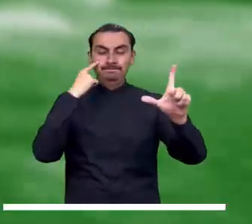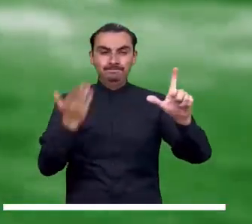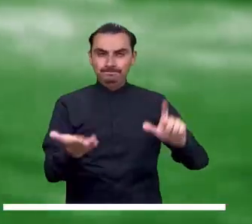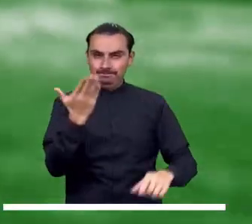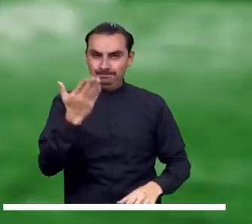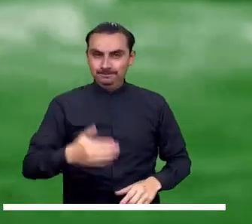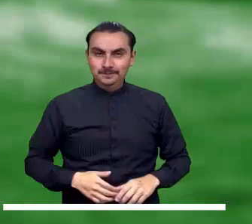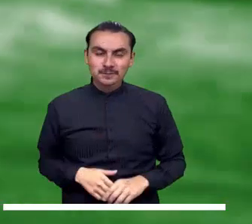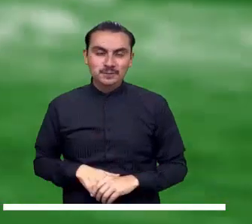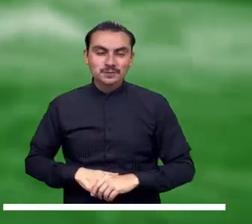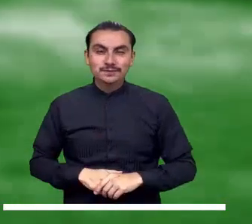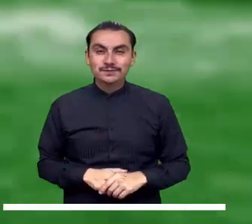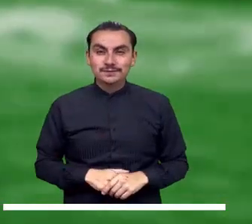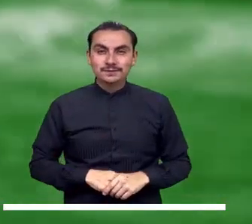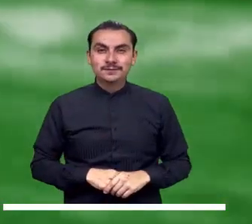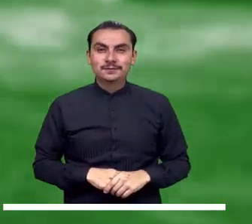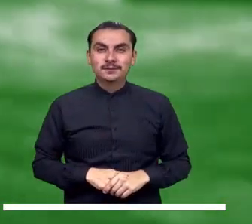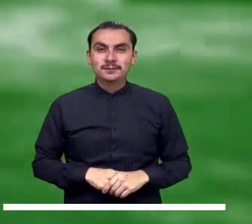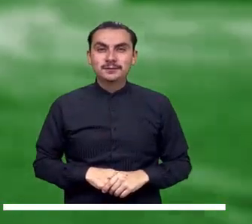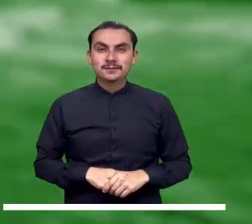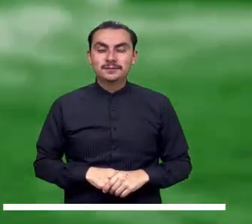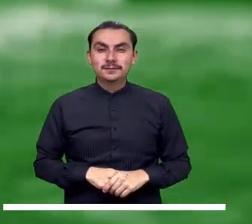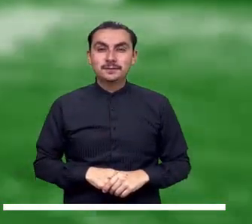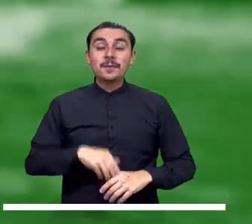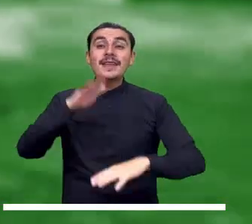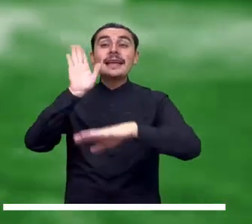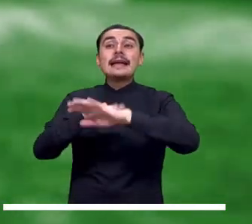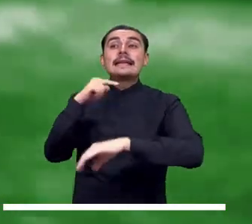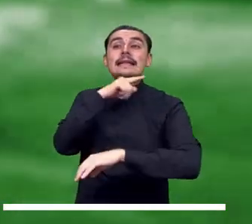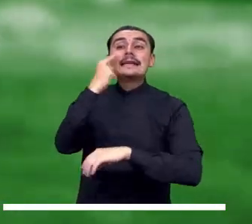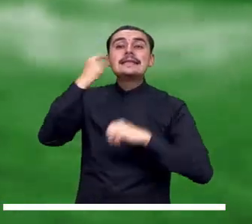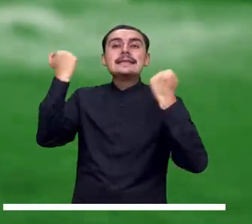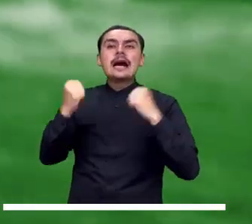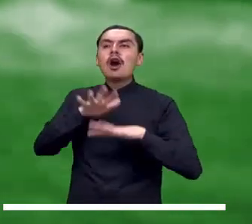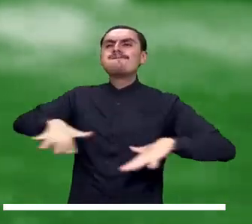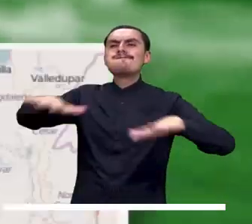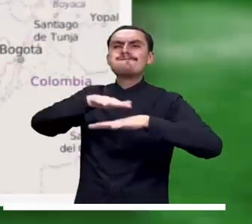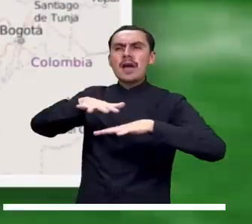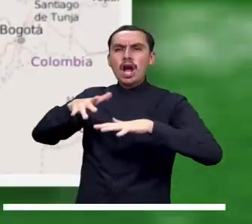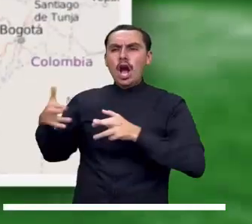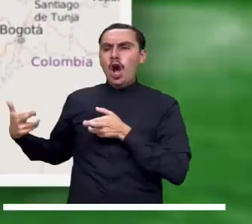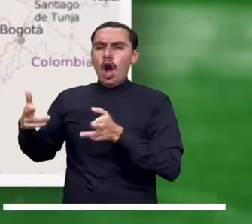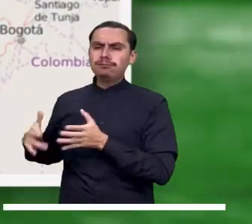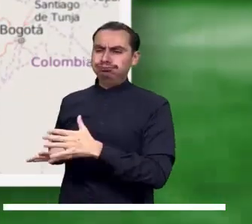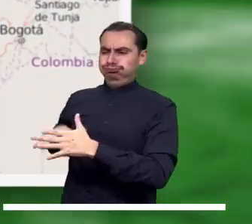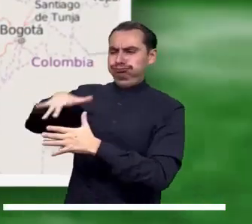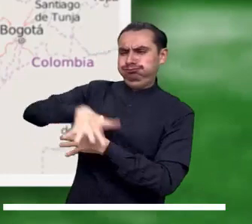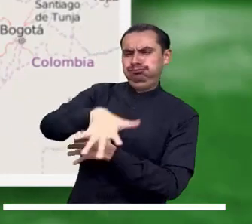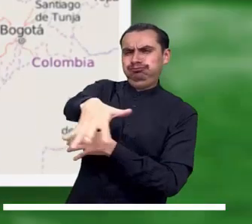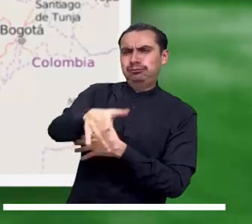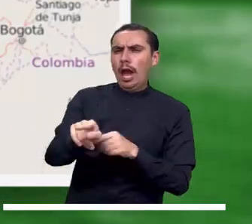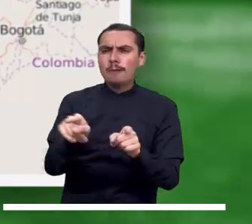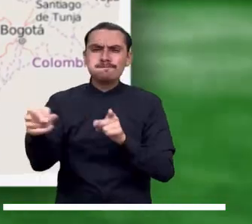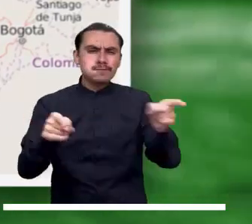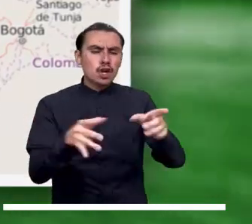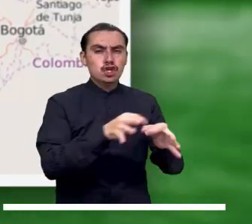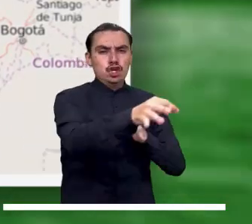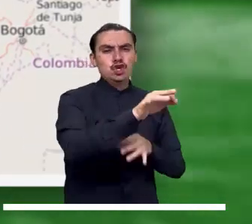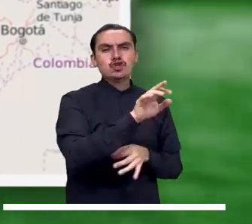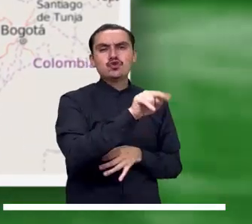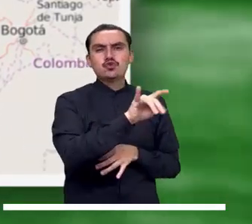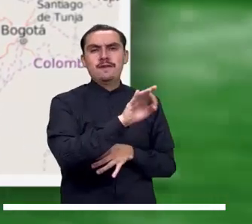La tarde de este jueves llega con las siguientes alertas. Activamos la máxima precaución en Chocó por el